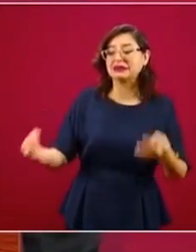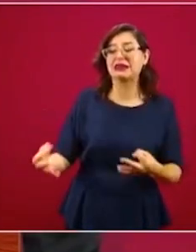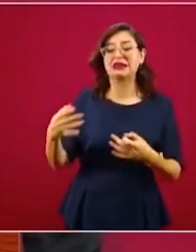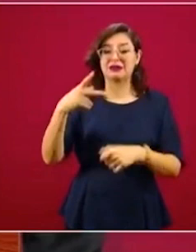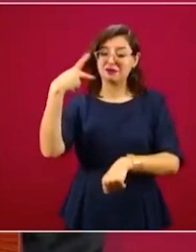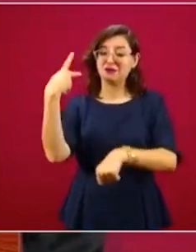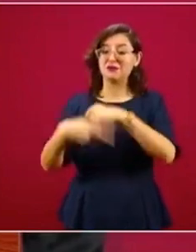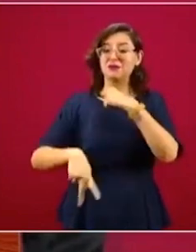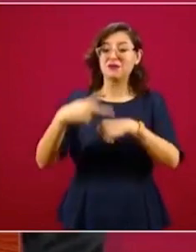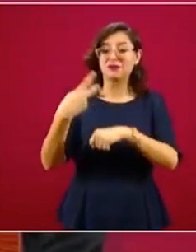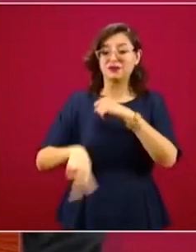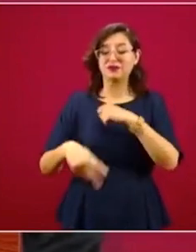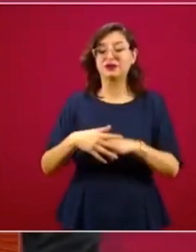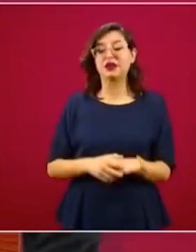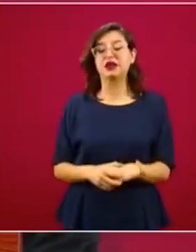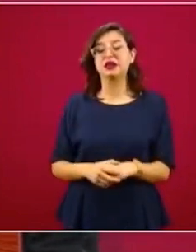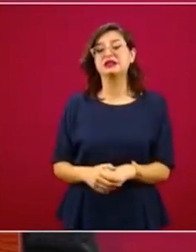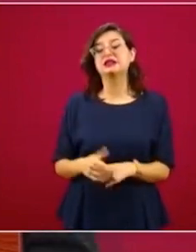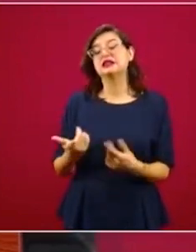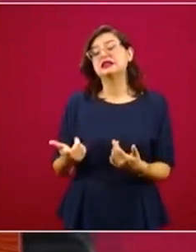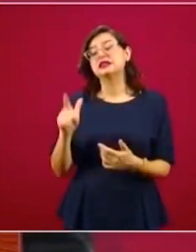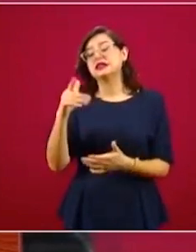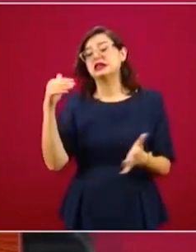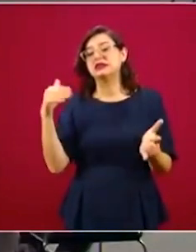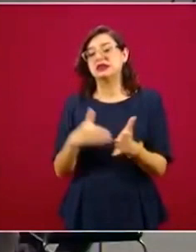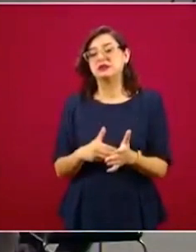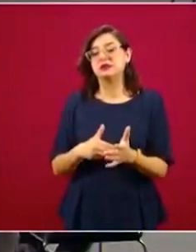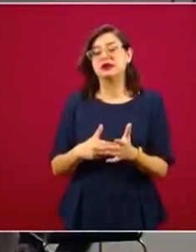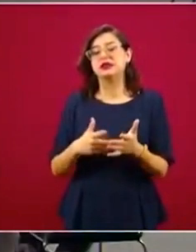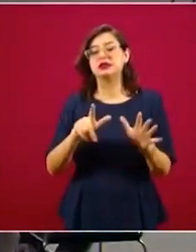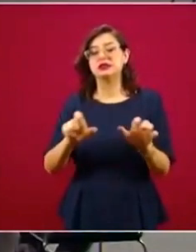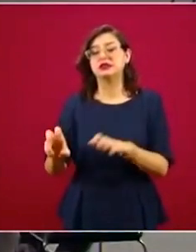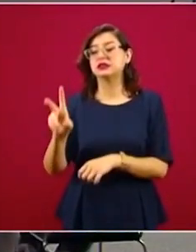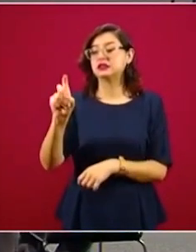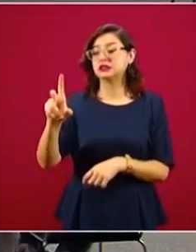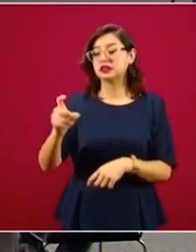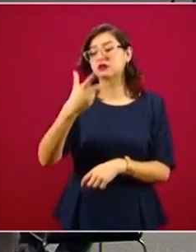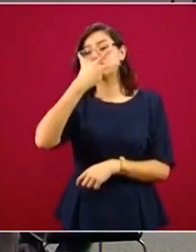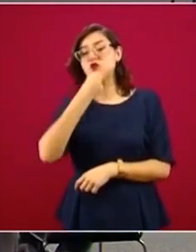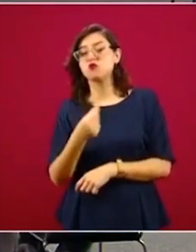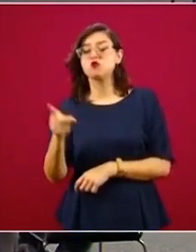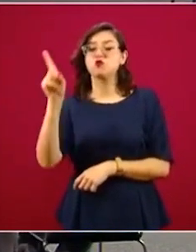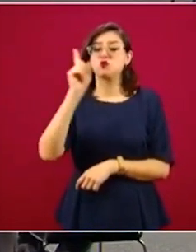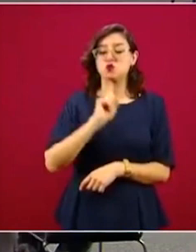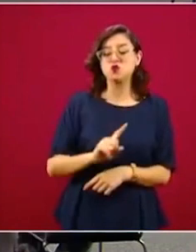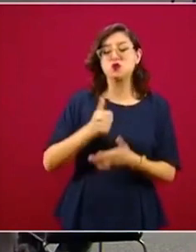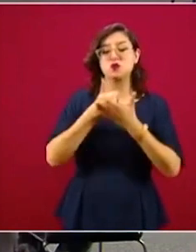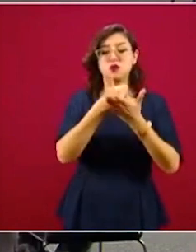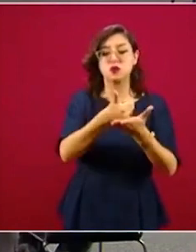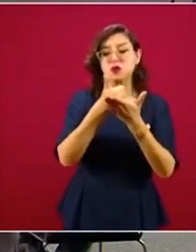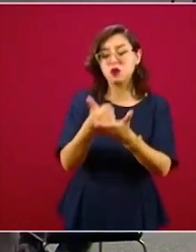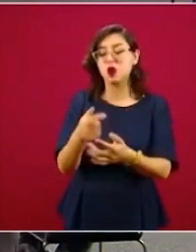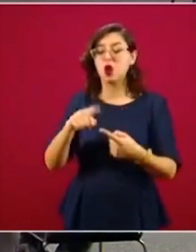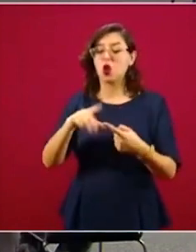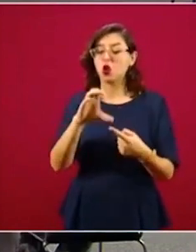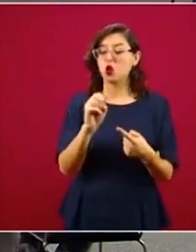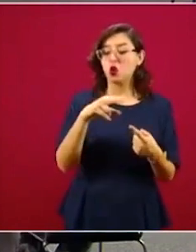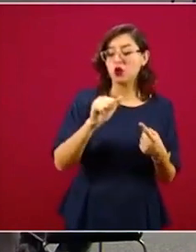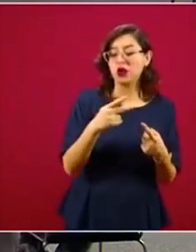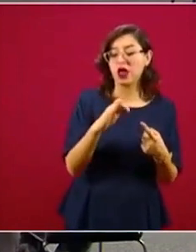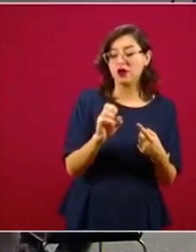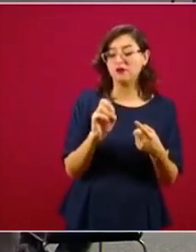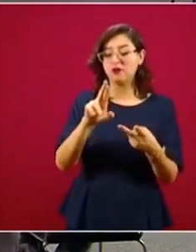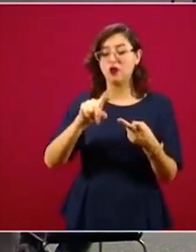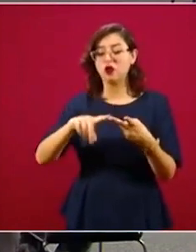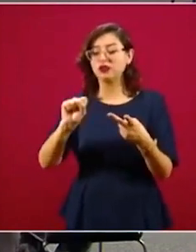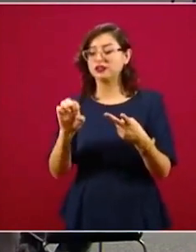730 mujeres y hombres por aire y por tierra, integrantes de la CONAFOR, integrantes de la Secretaría